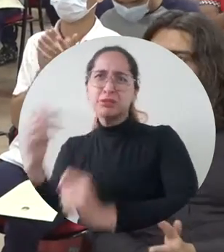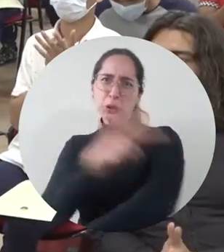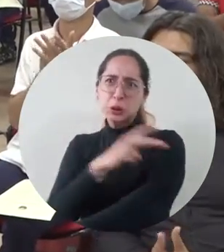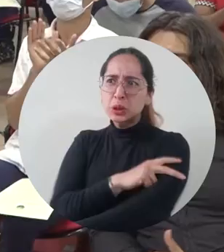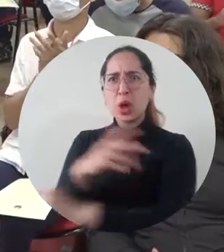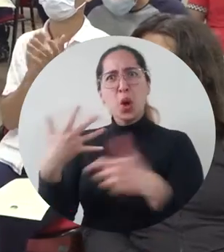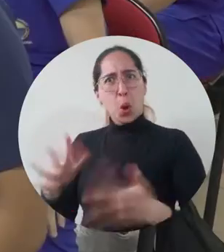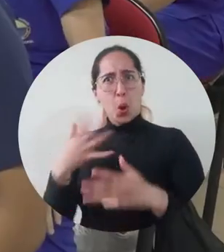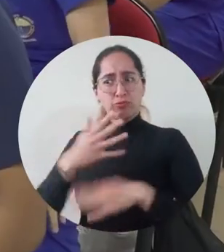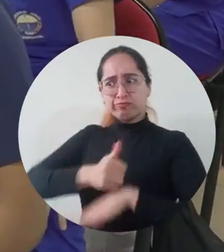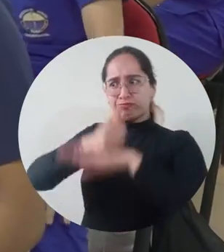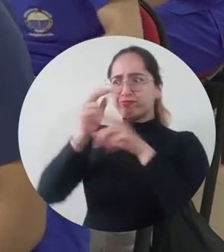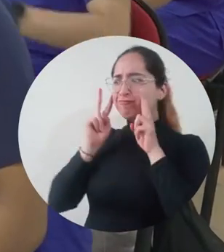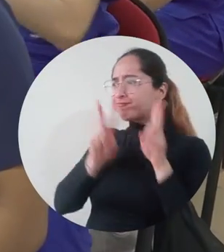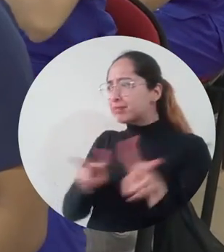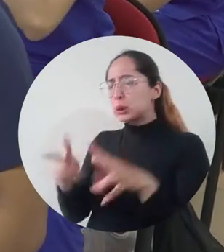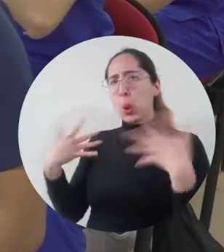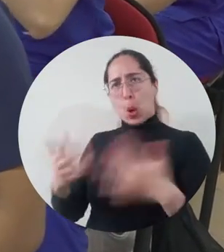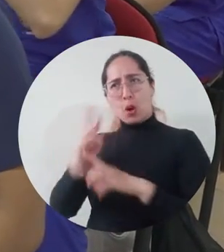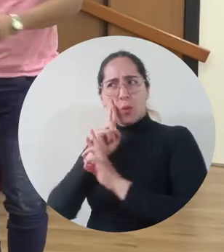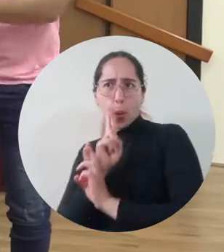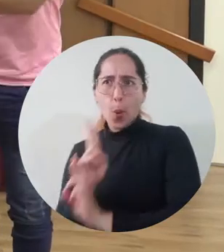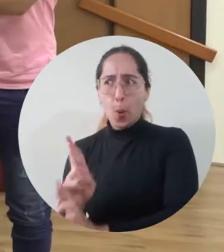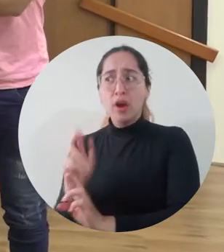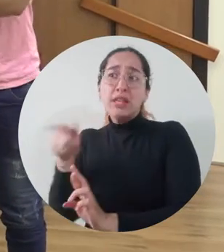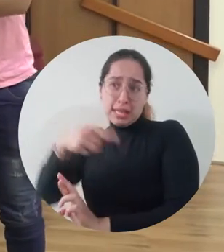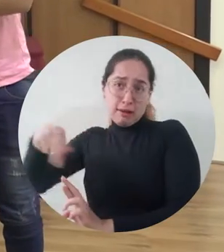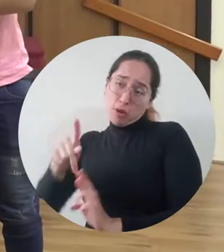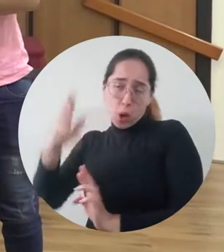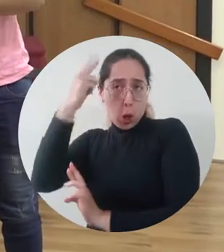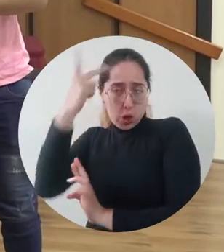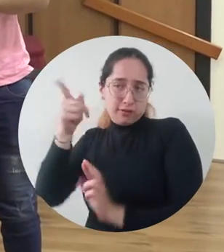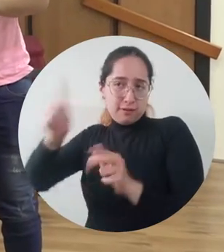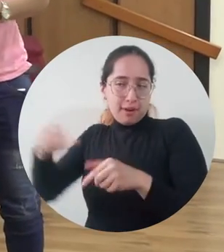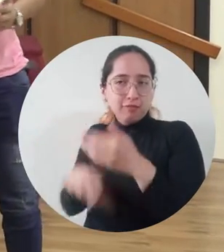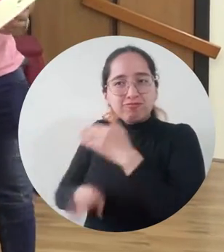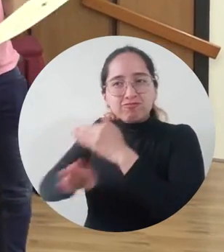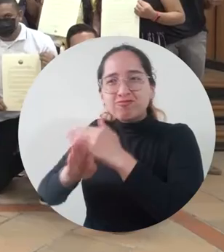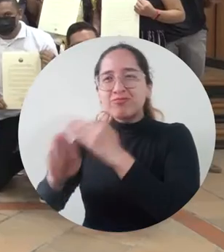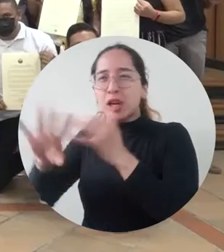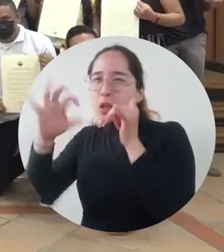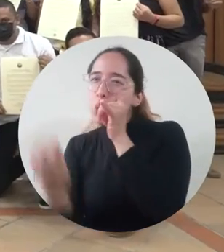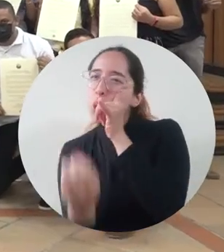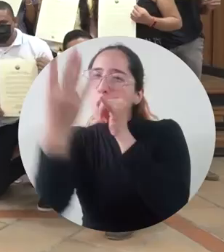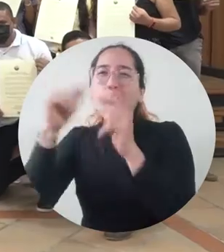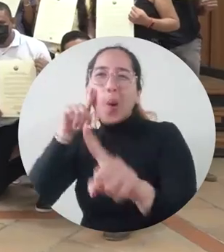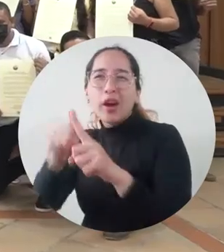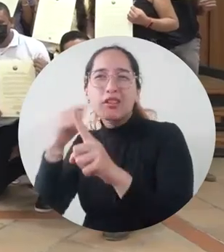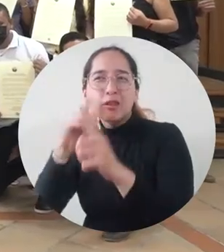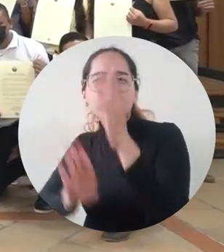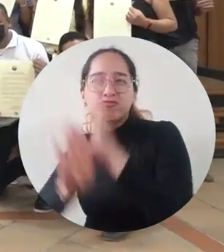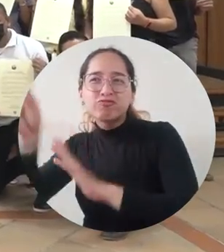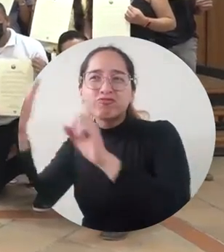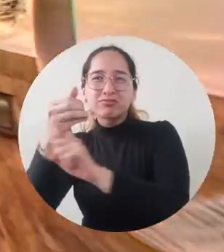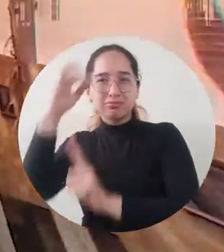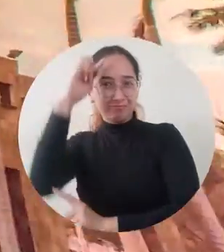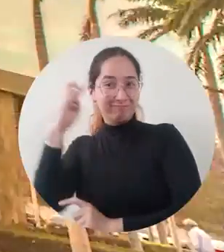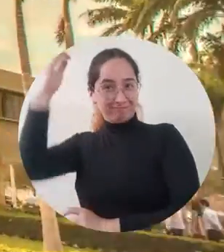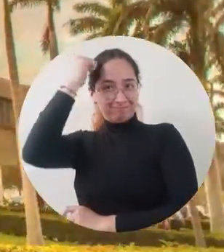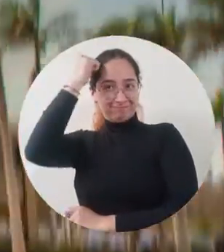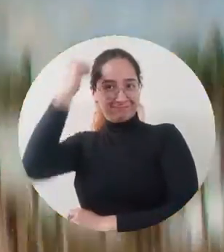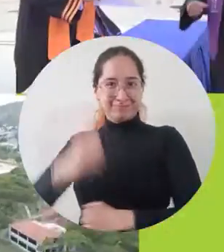acompañan el proceso de aprendizaje de sus compañeros y continúan en el camino de la pedagogía con miras a convertirse en docentes.